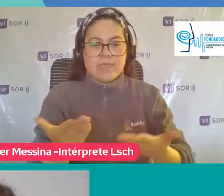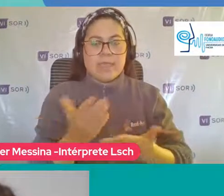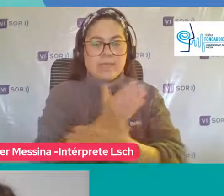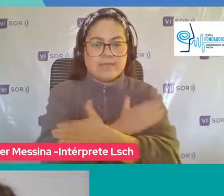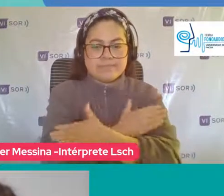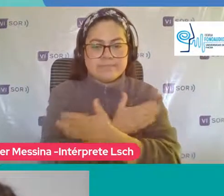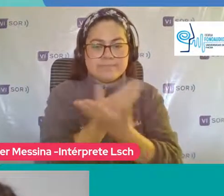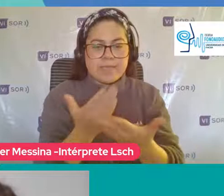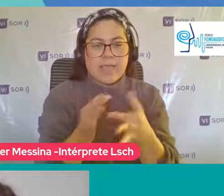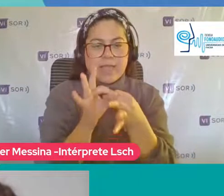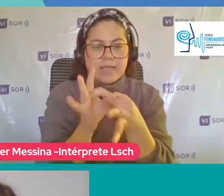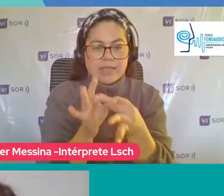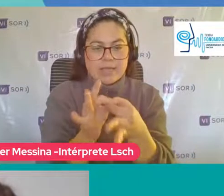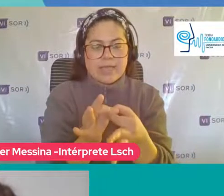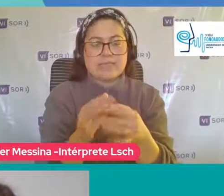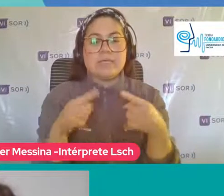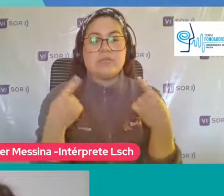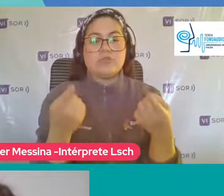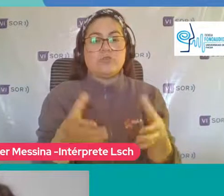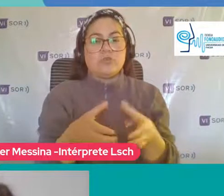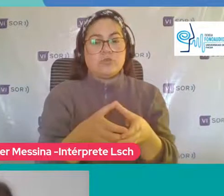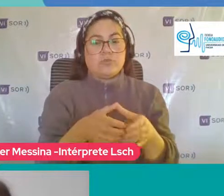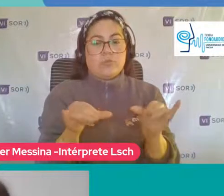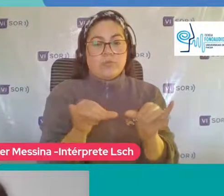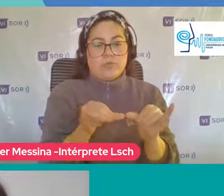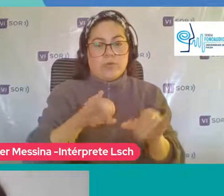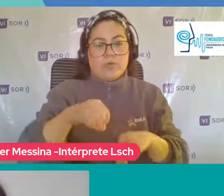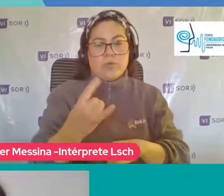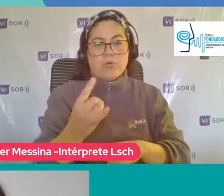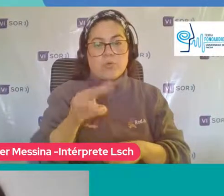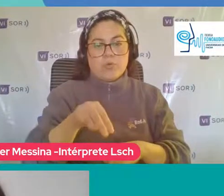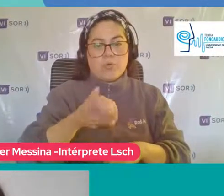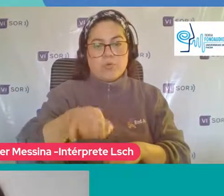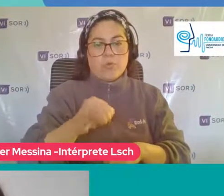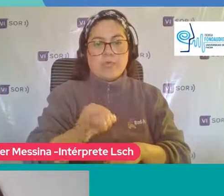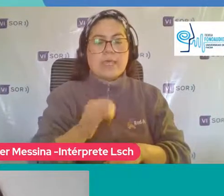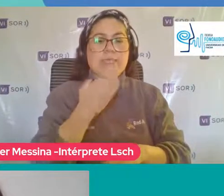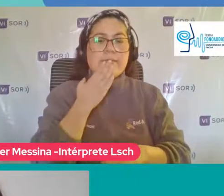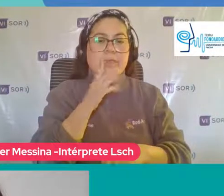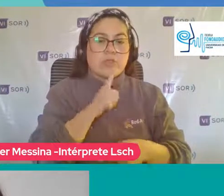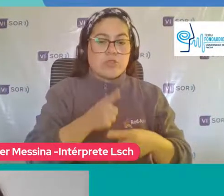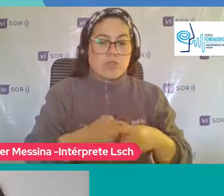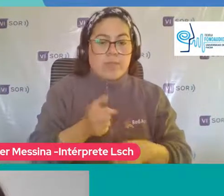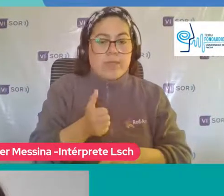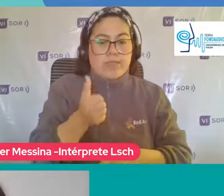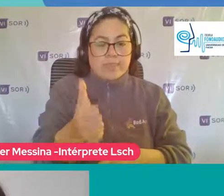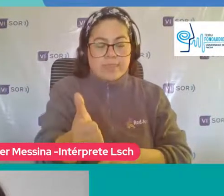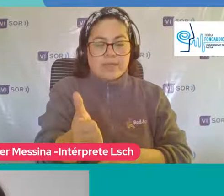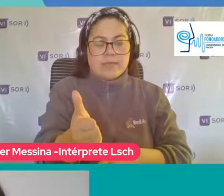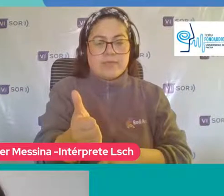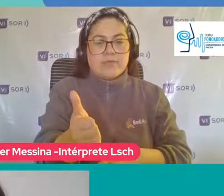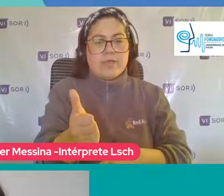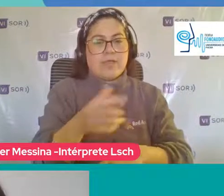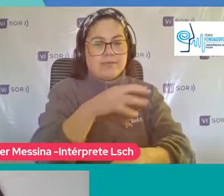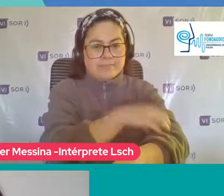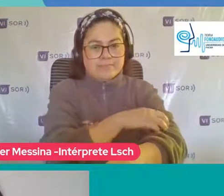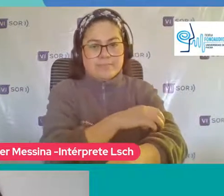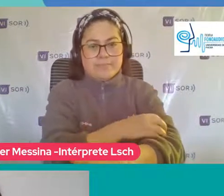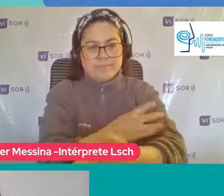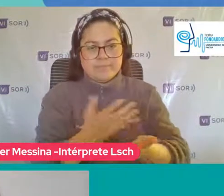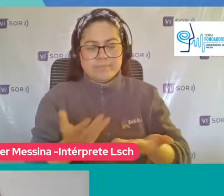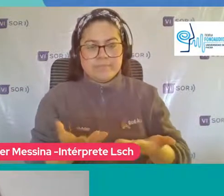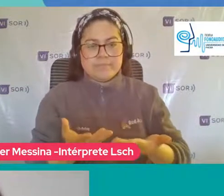Como Junji Y oído por tu participación A nombre de nuestra Directora regional Quien estuvo En un comienzo Junto a nosotros Pero que